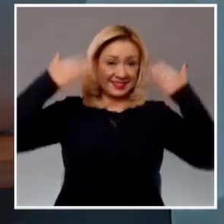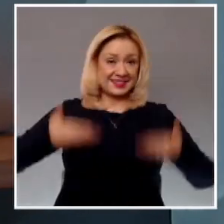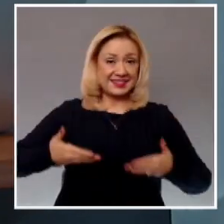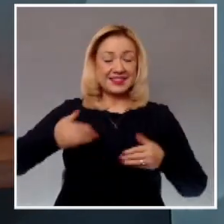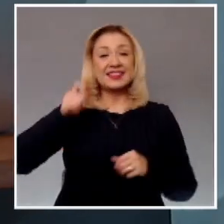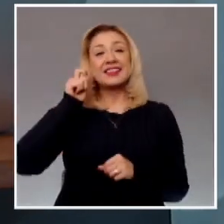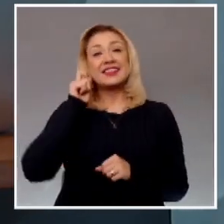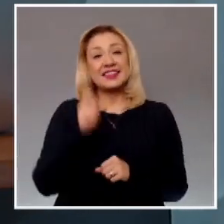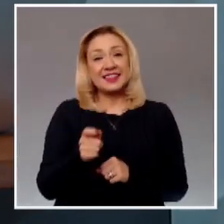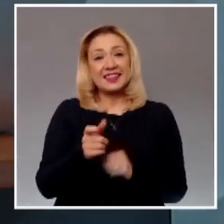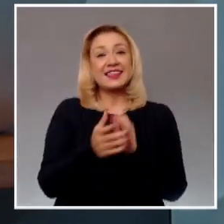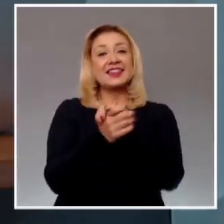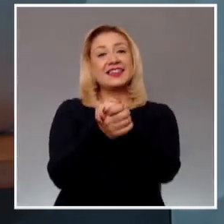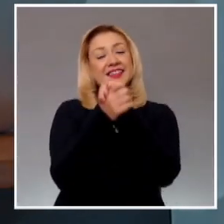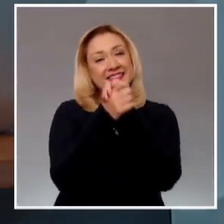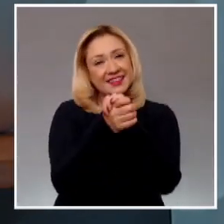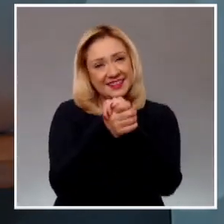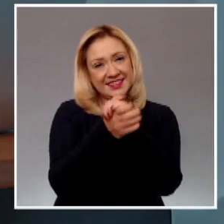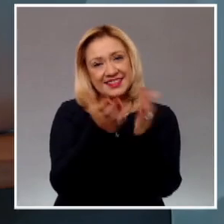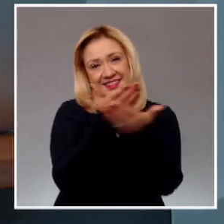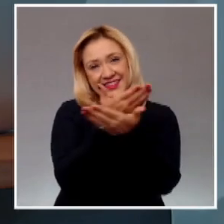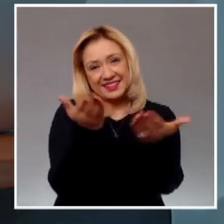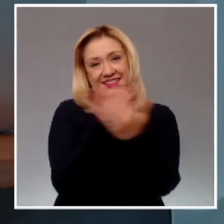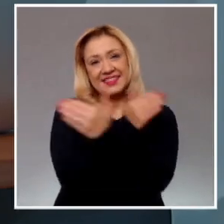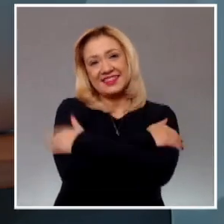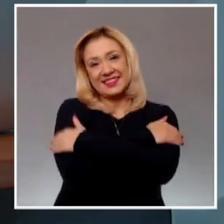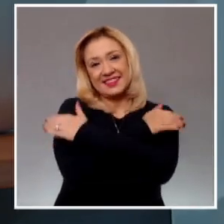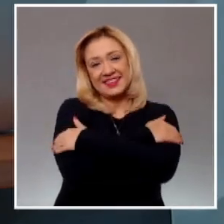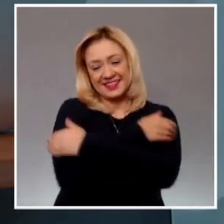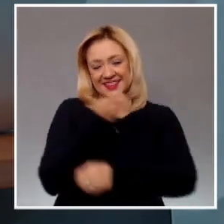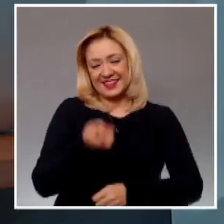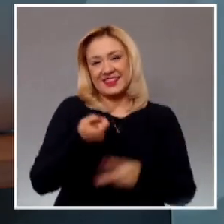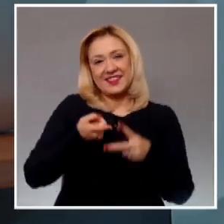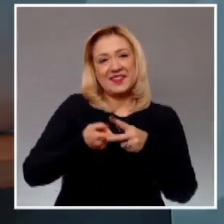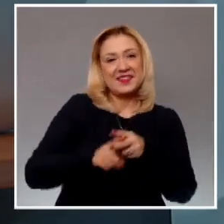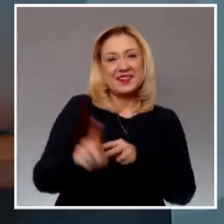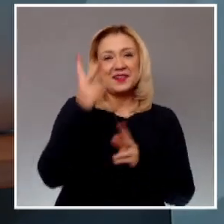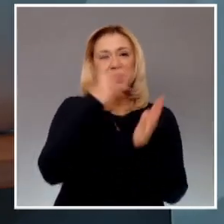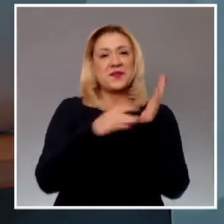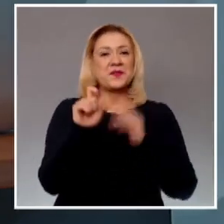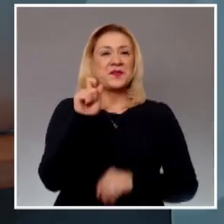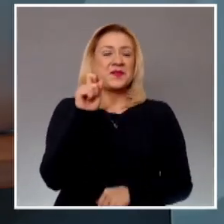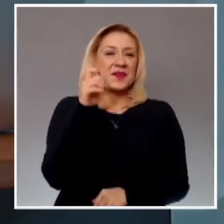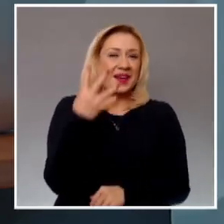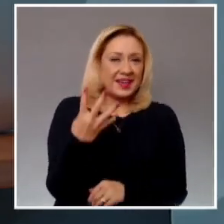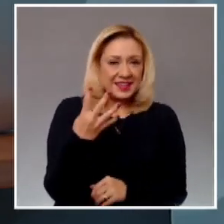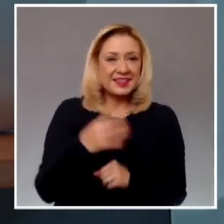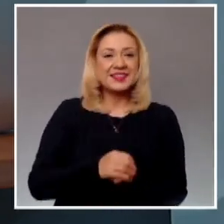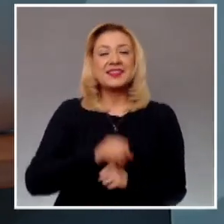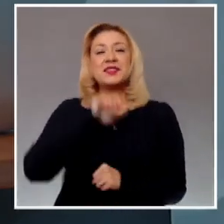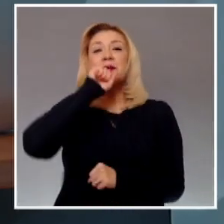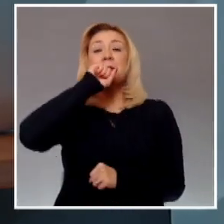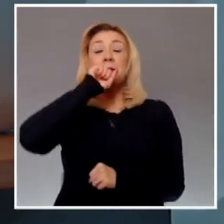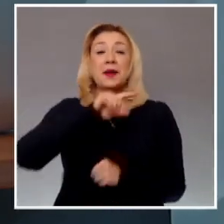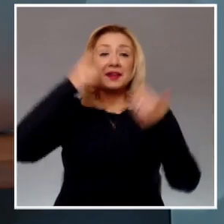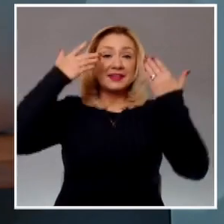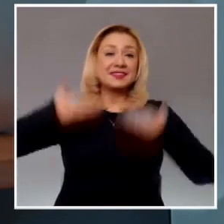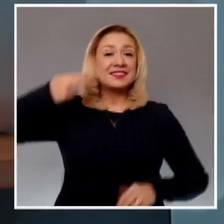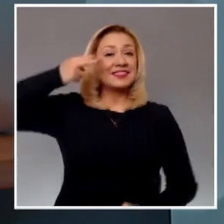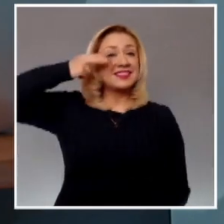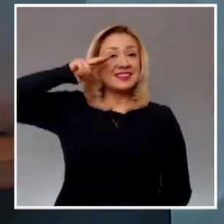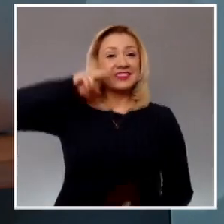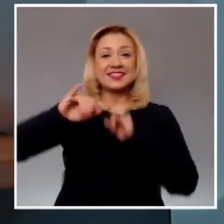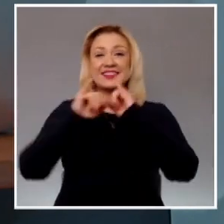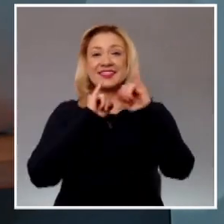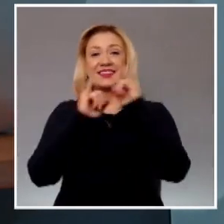este inicio de año, ya el 2024. Saludamos también a mi compañera Nidia Díaz en la interpretación